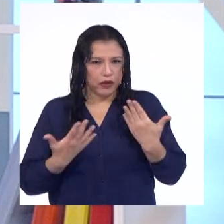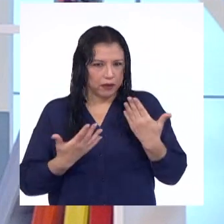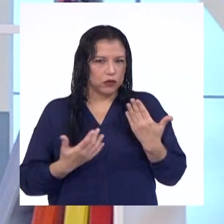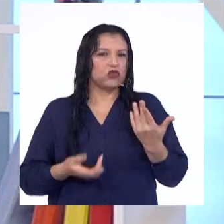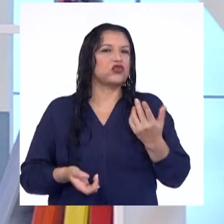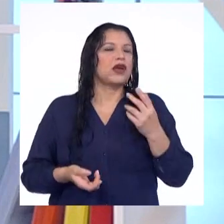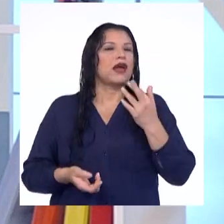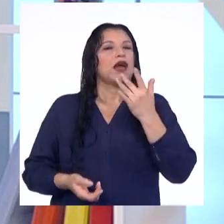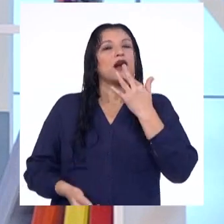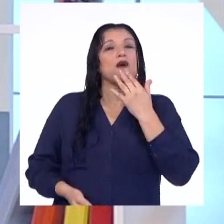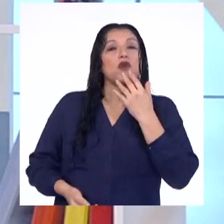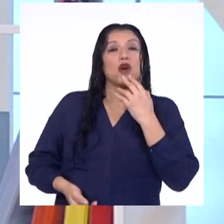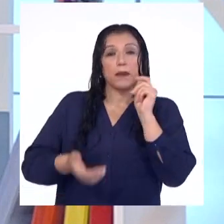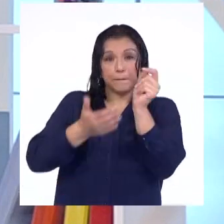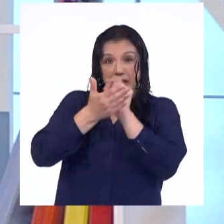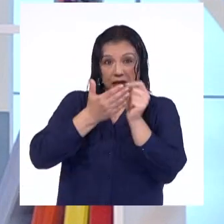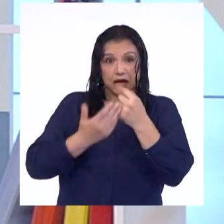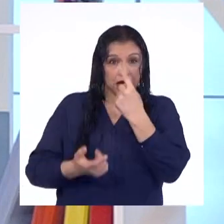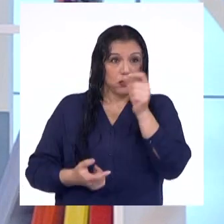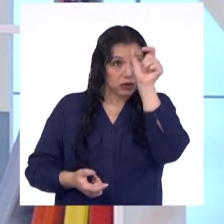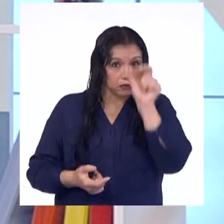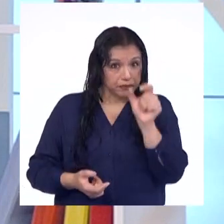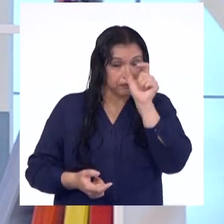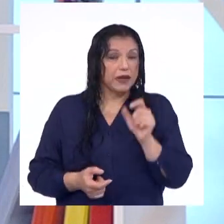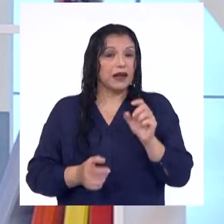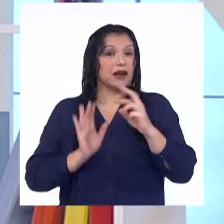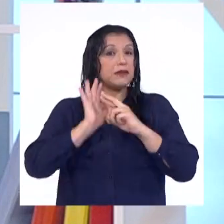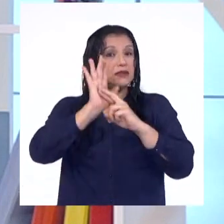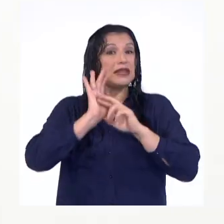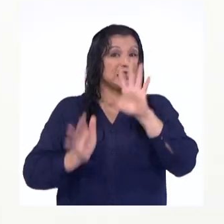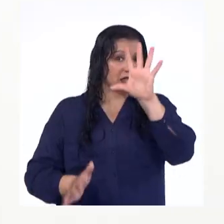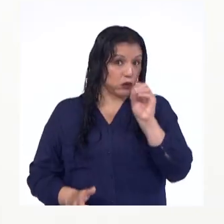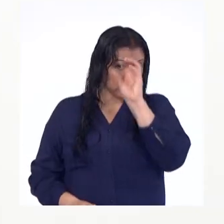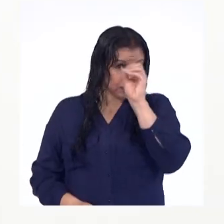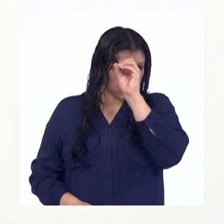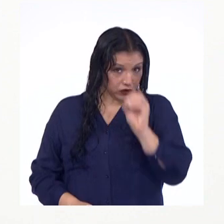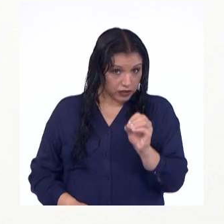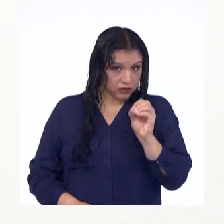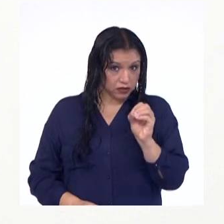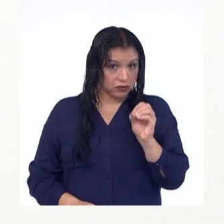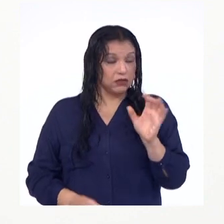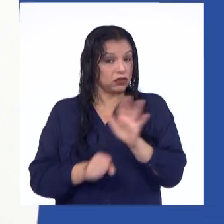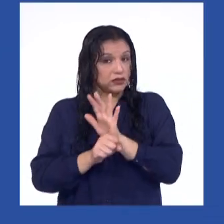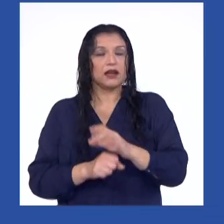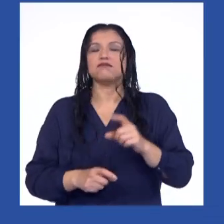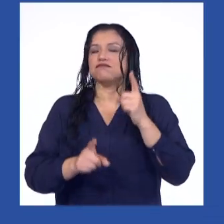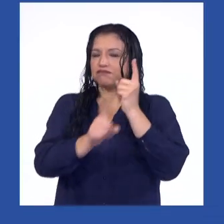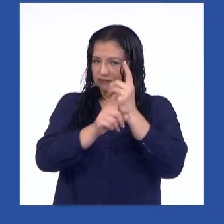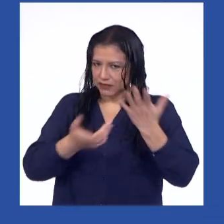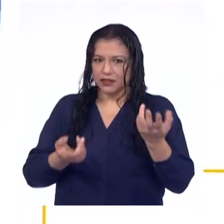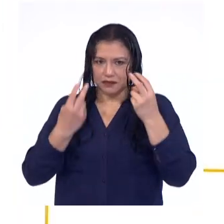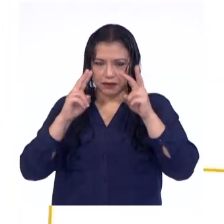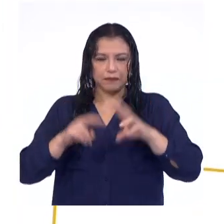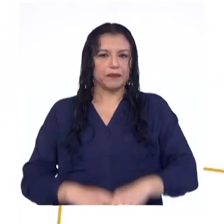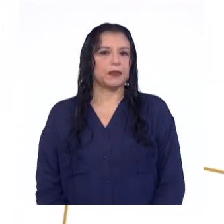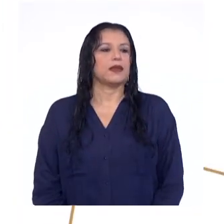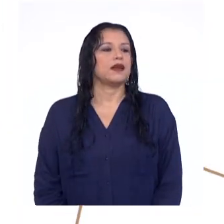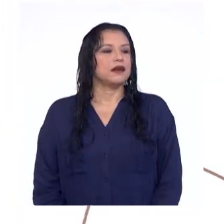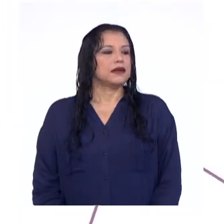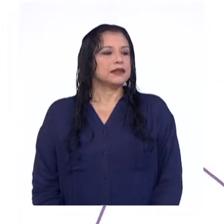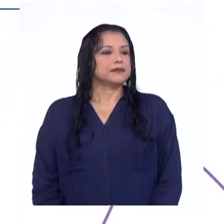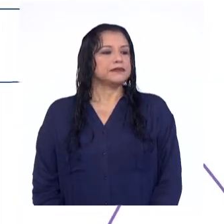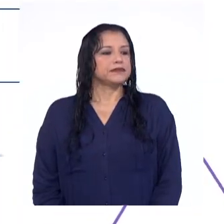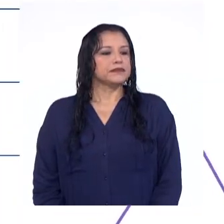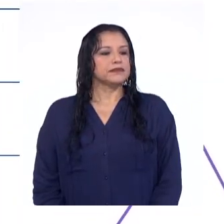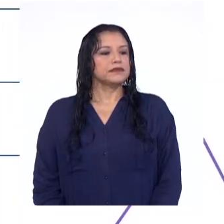sombrear cada uno de los rectángulos para representar el 50% del total? Por supuesto que sí. Adelante. Entonces, profesora,